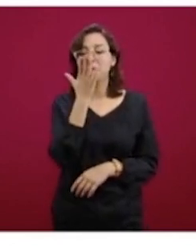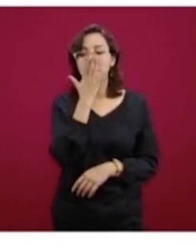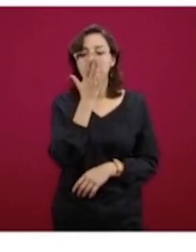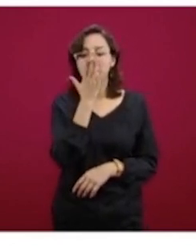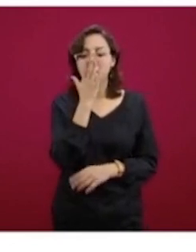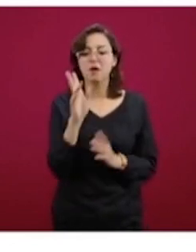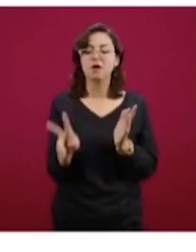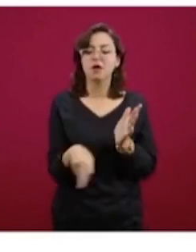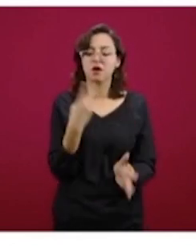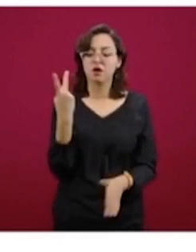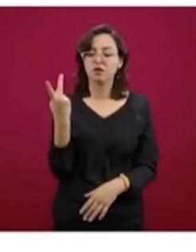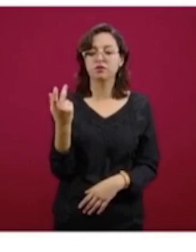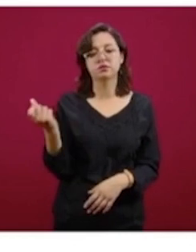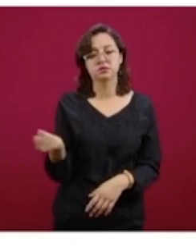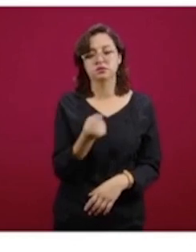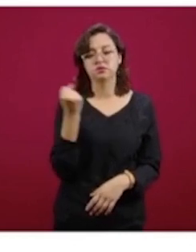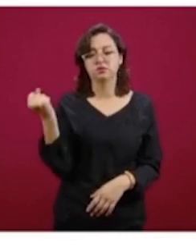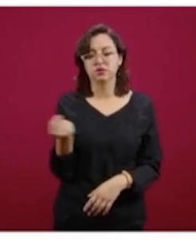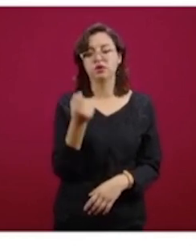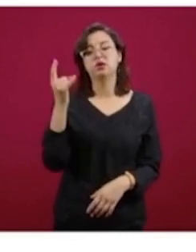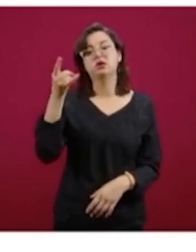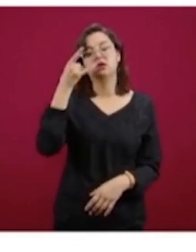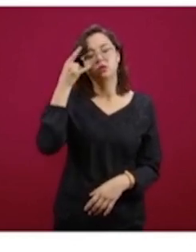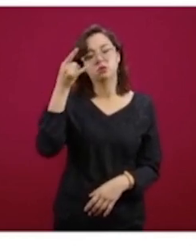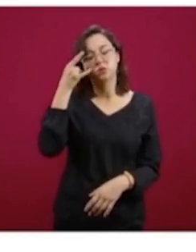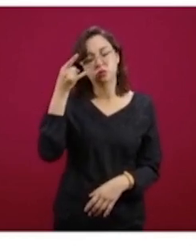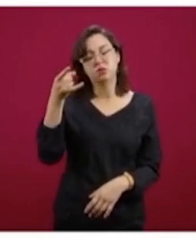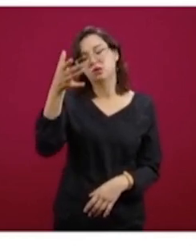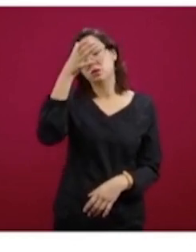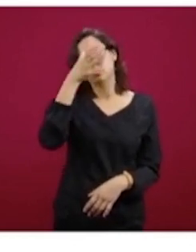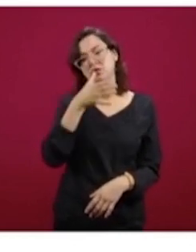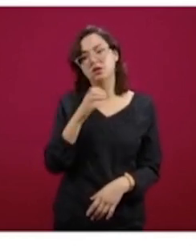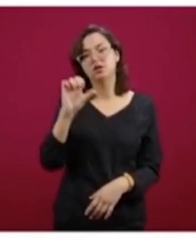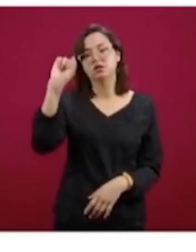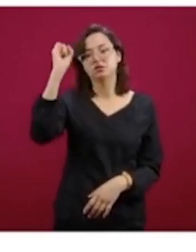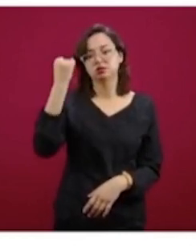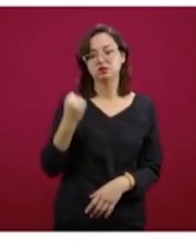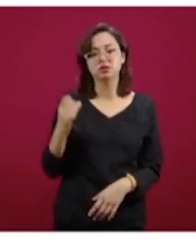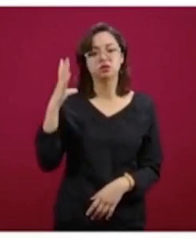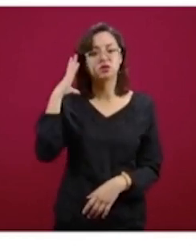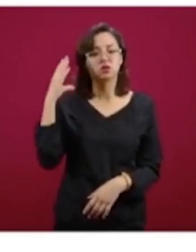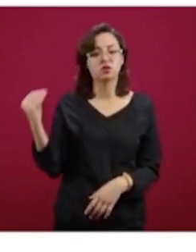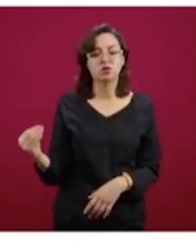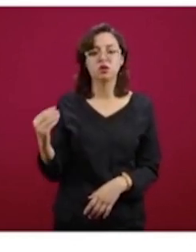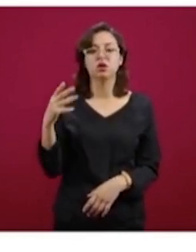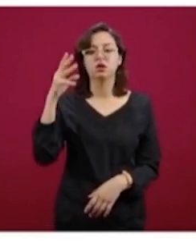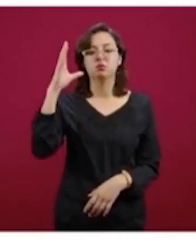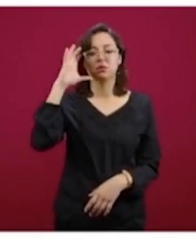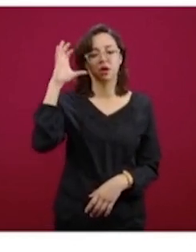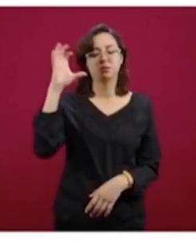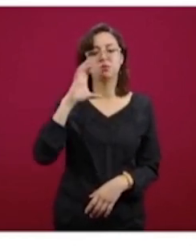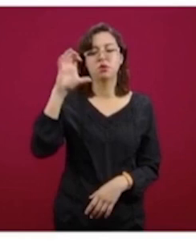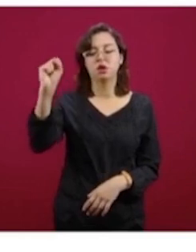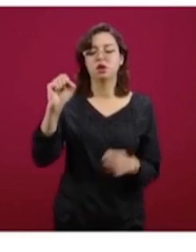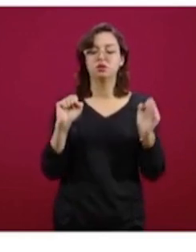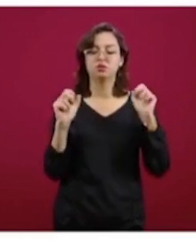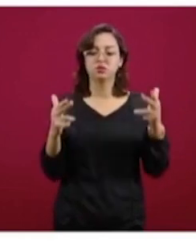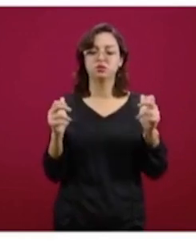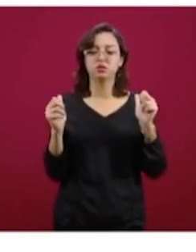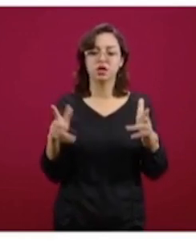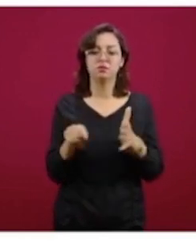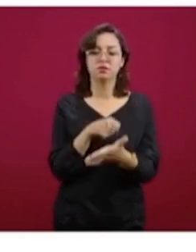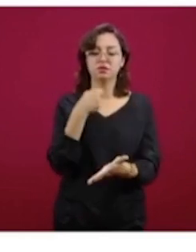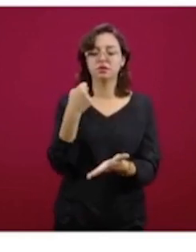nuevamente aquí, afortunadamente Campeche, Coahuila, Sinaloa, Colima, Morelos, Chiapas y Tabasco,